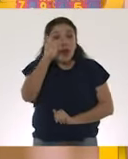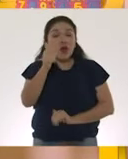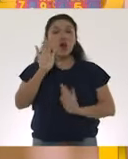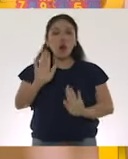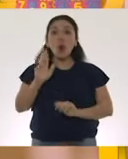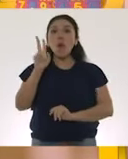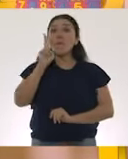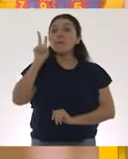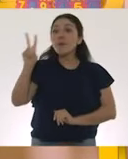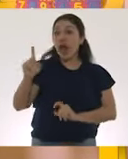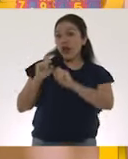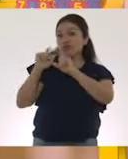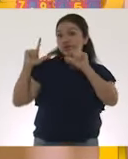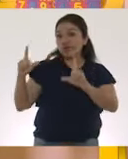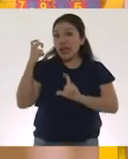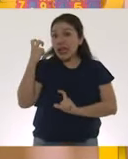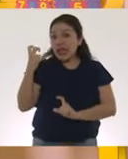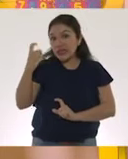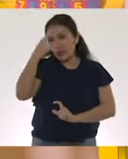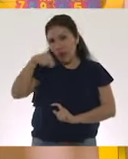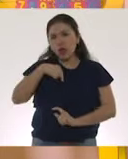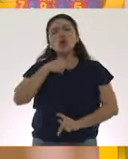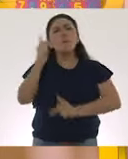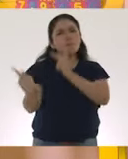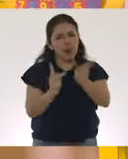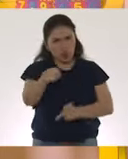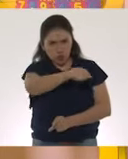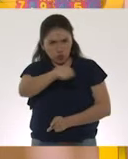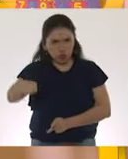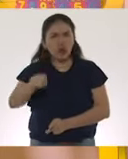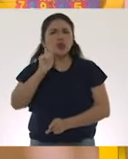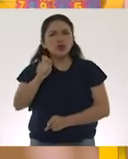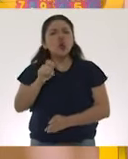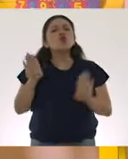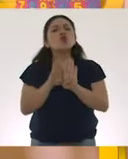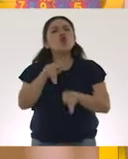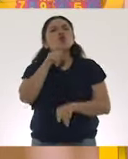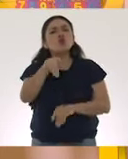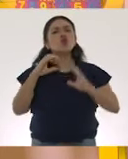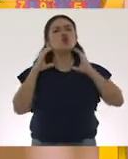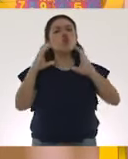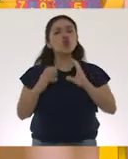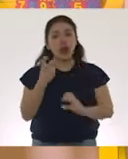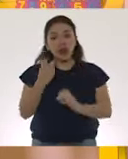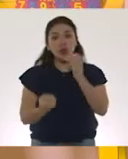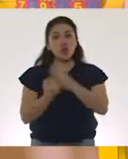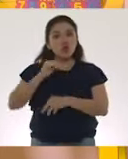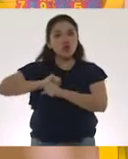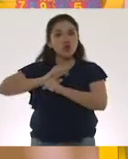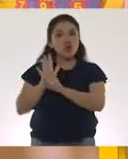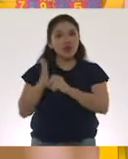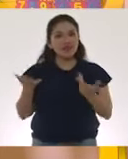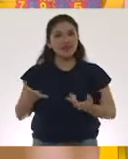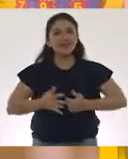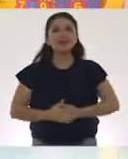esta cápsula en donde les preguntamos a ustedes cómo se cuidan de este nuevo coronavirus.